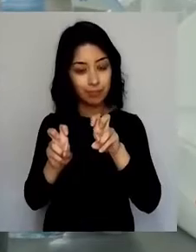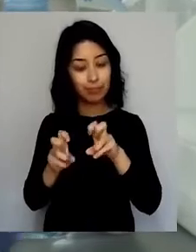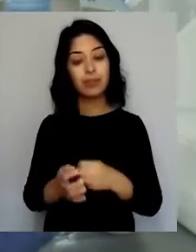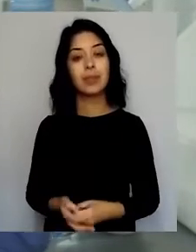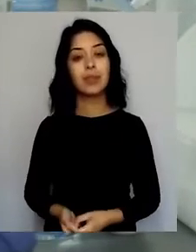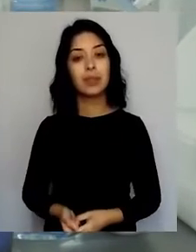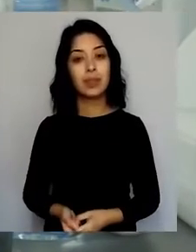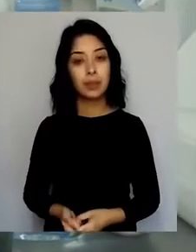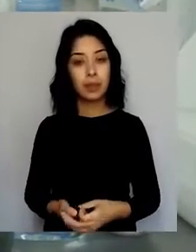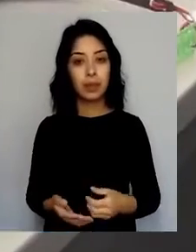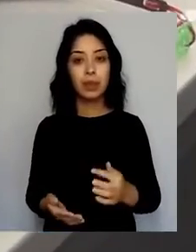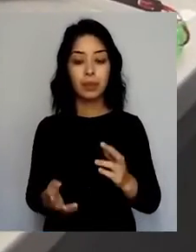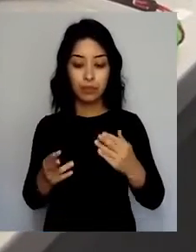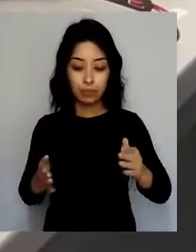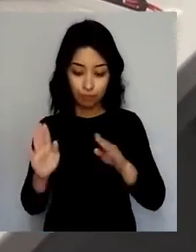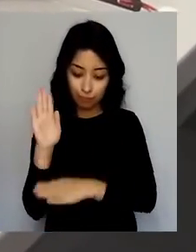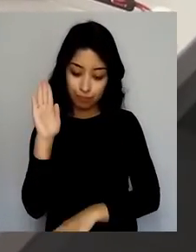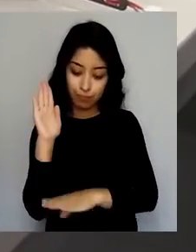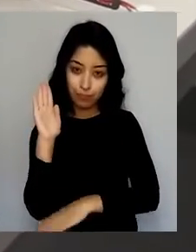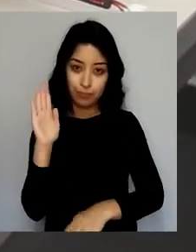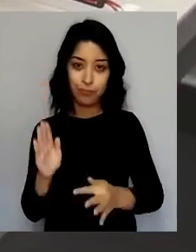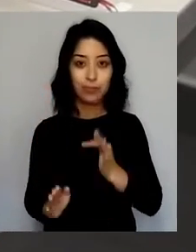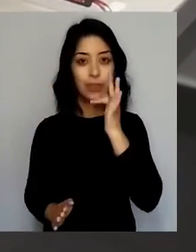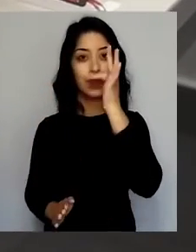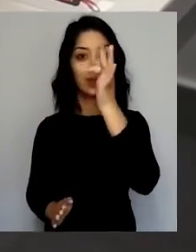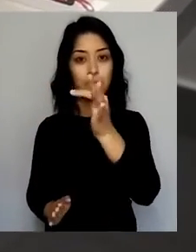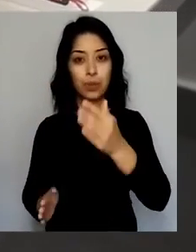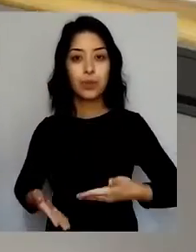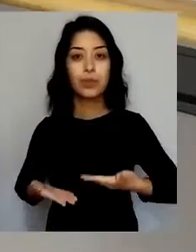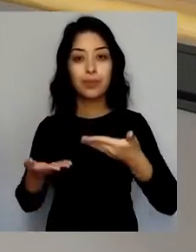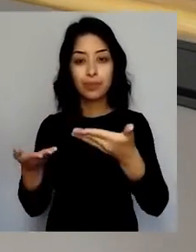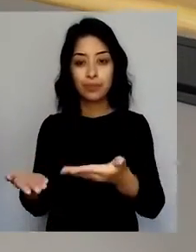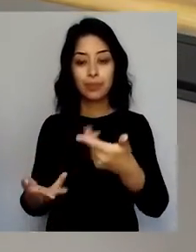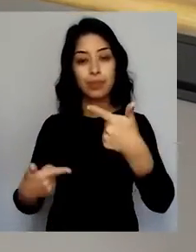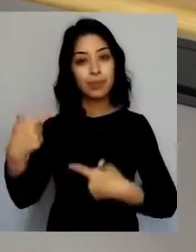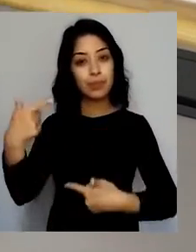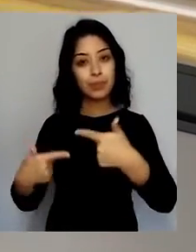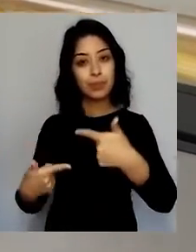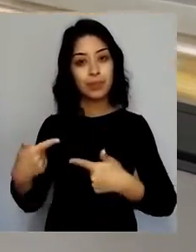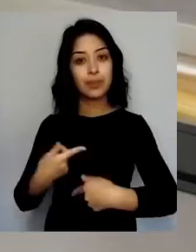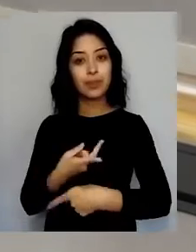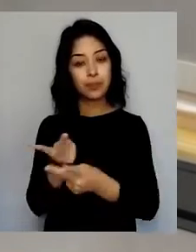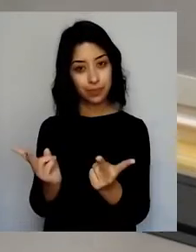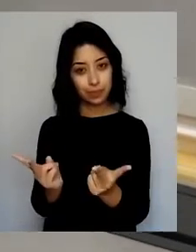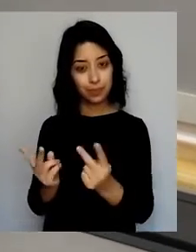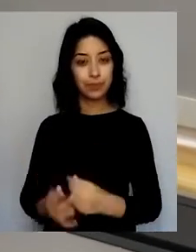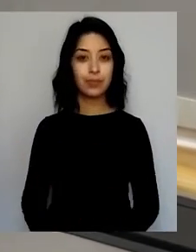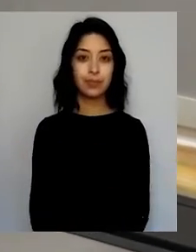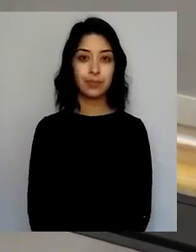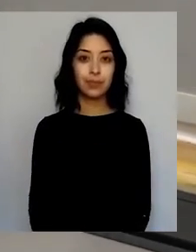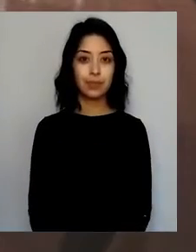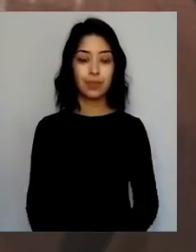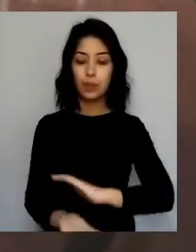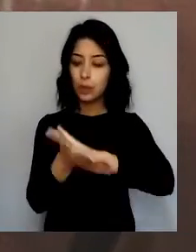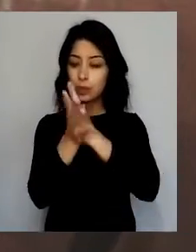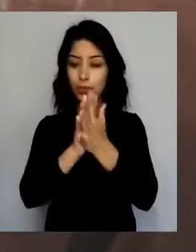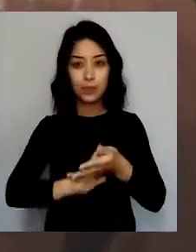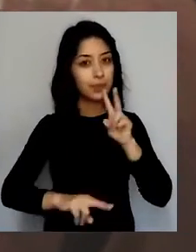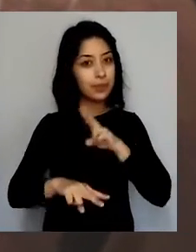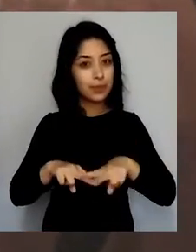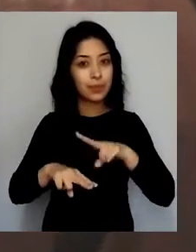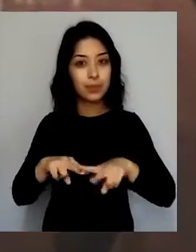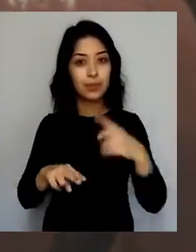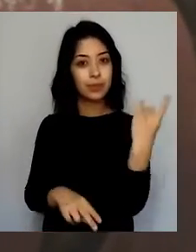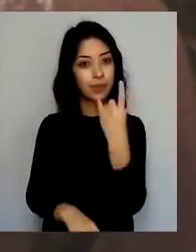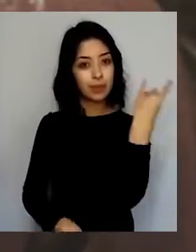cuyos diagnósticos y propuestas podrán ser la base de futuras políticas públicas. Las acciones desarrolladas por las